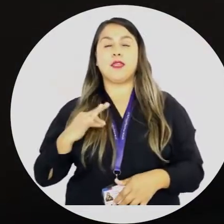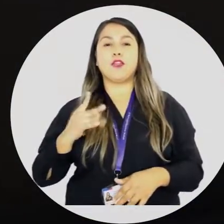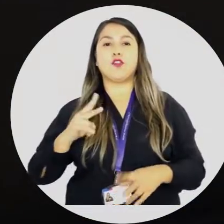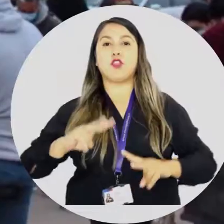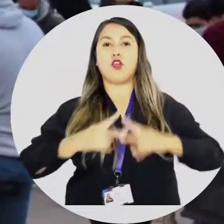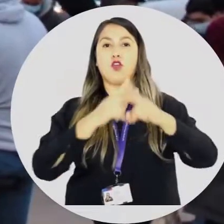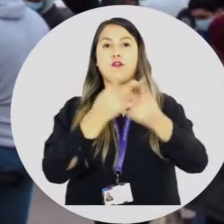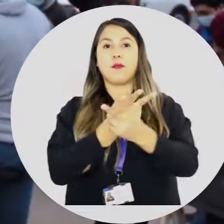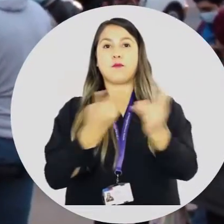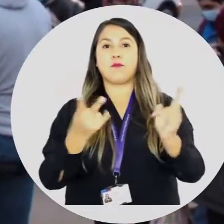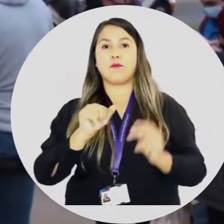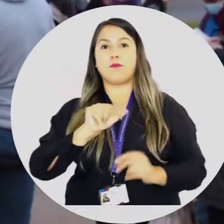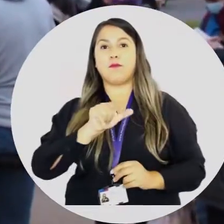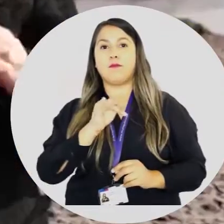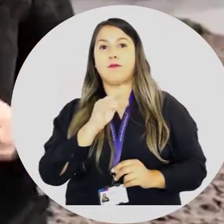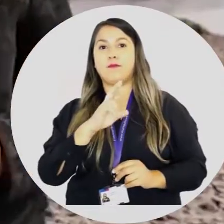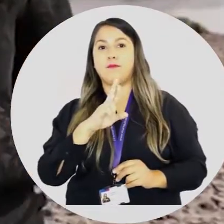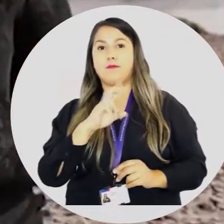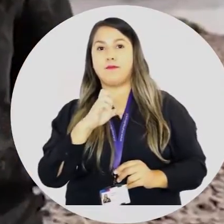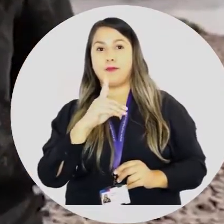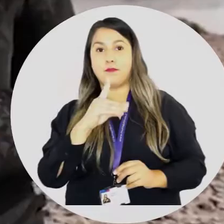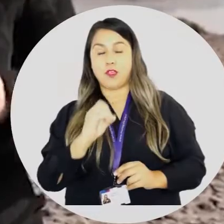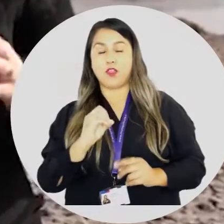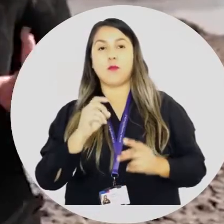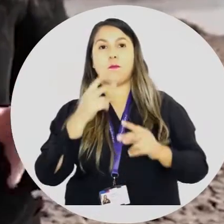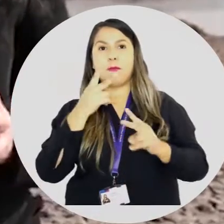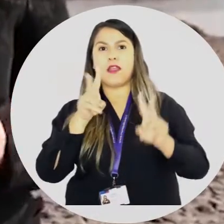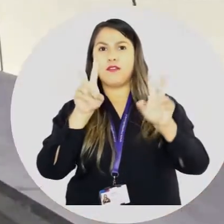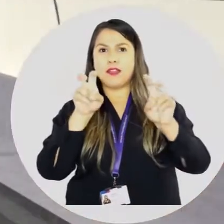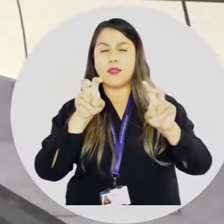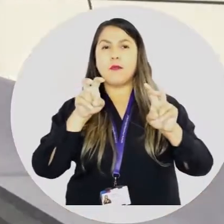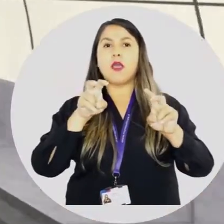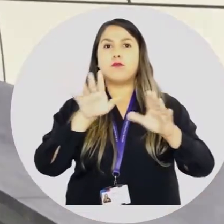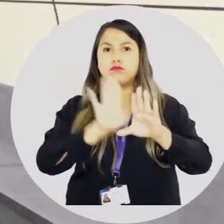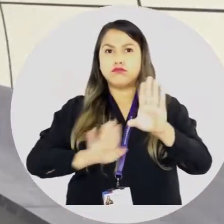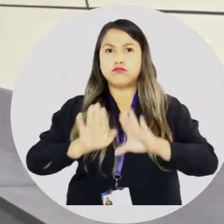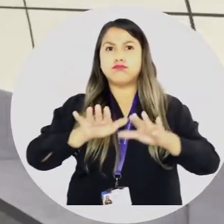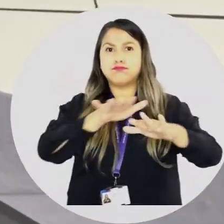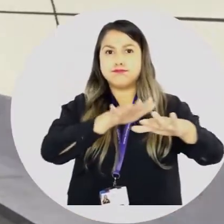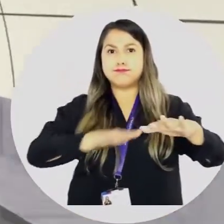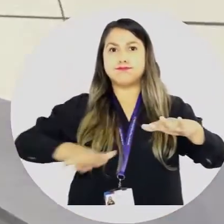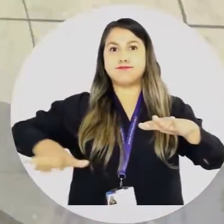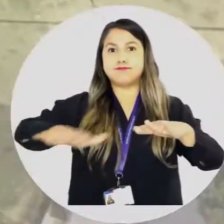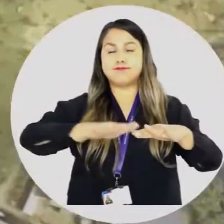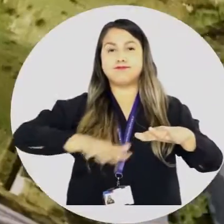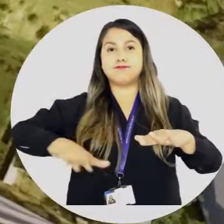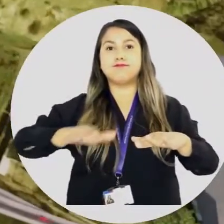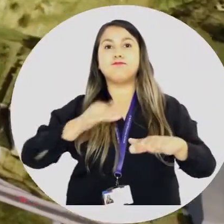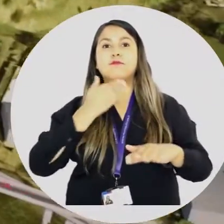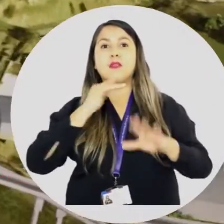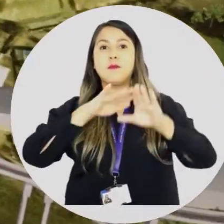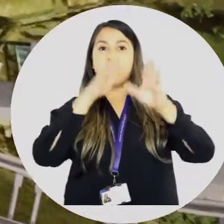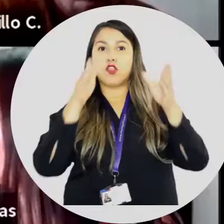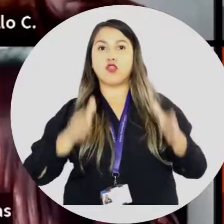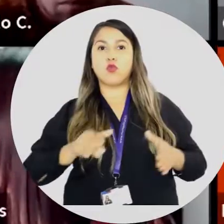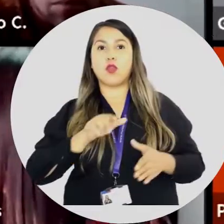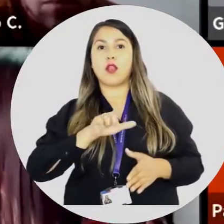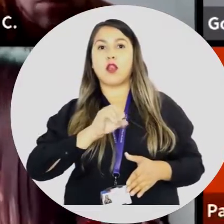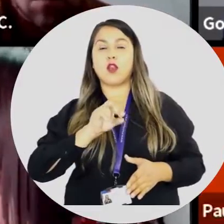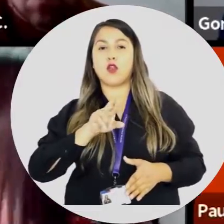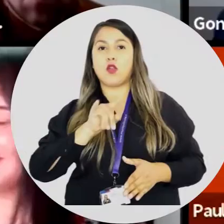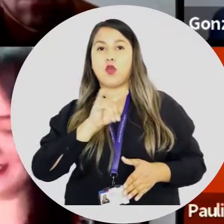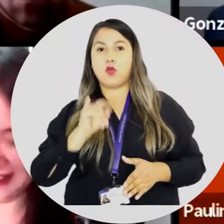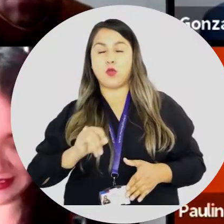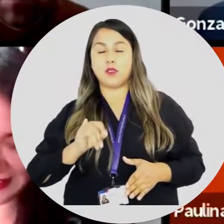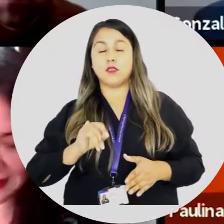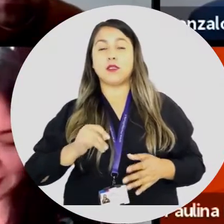Moreno, para presentar temas como la preservación de los humedales y los avances del túnel Lo Ruiz. Velamos